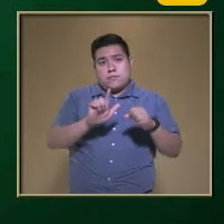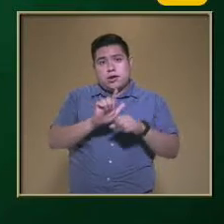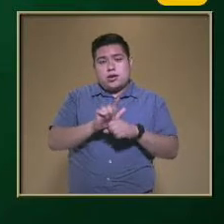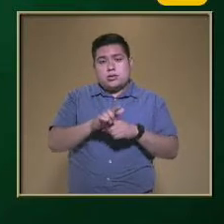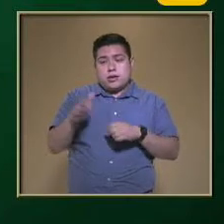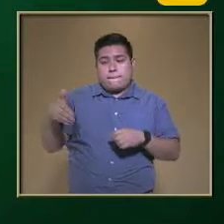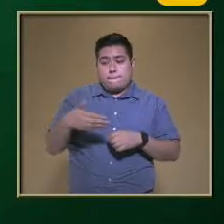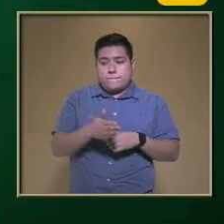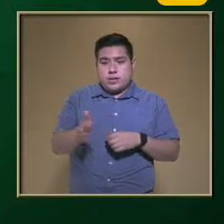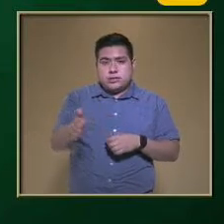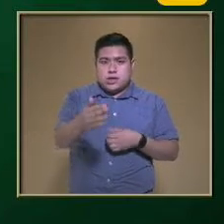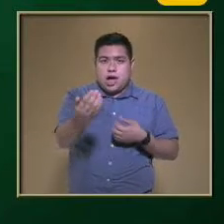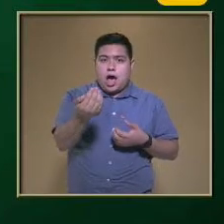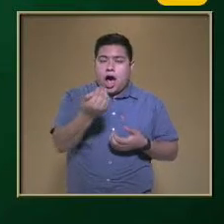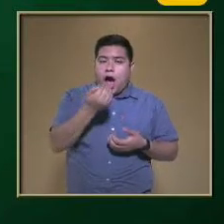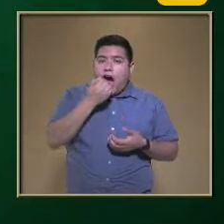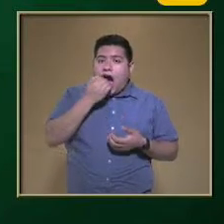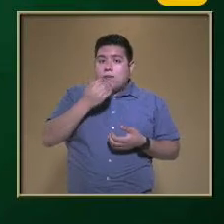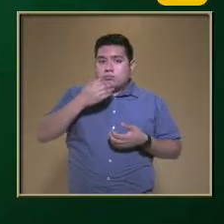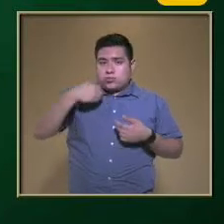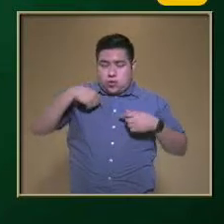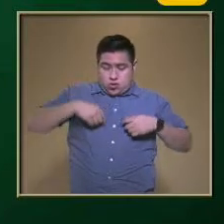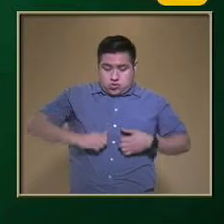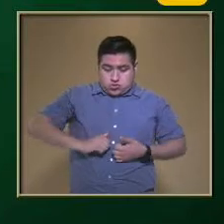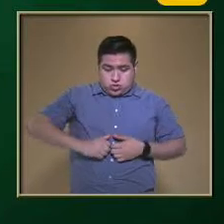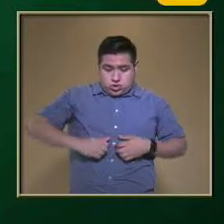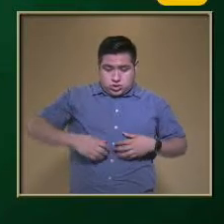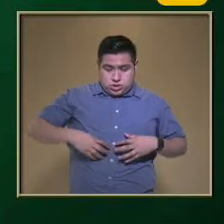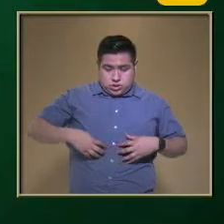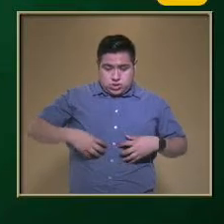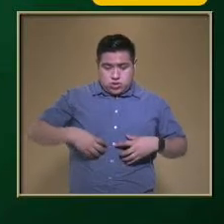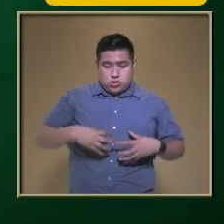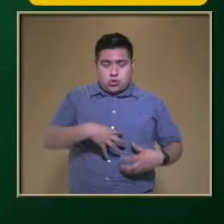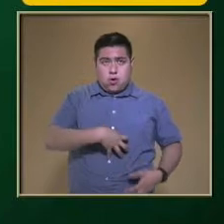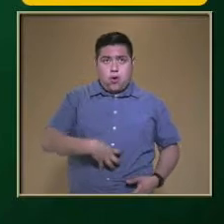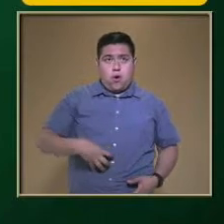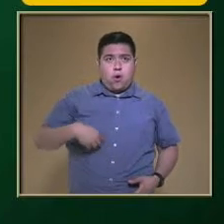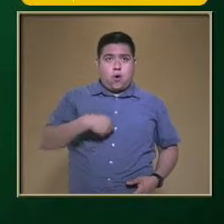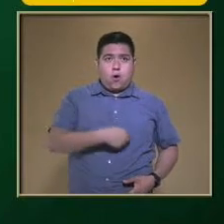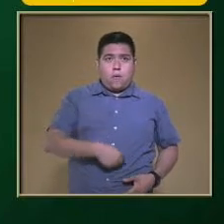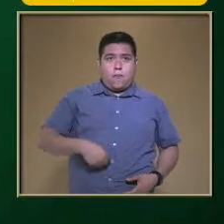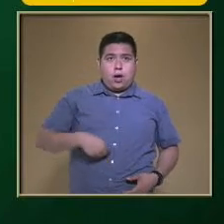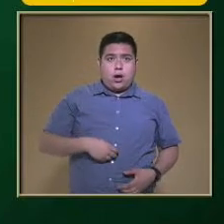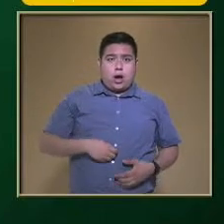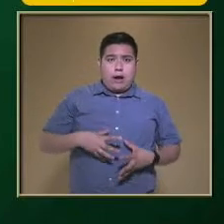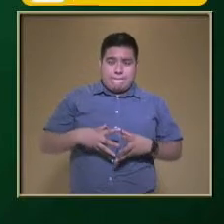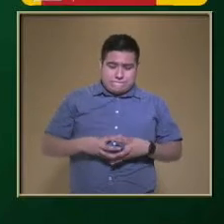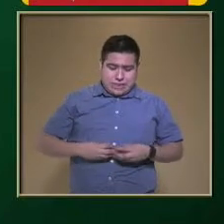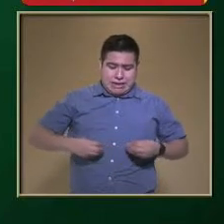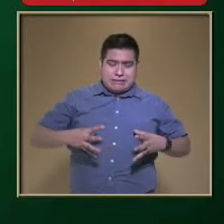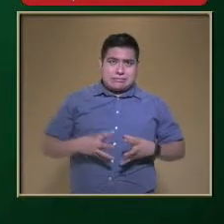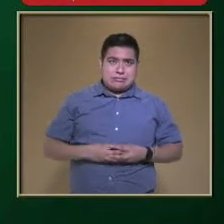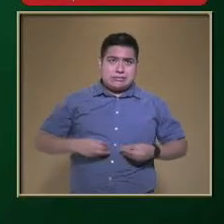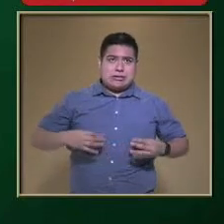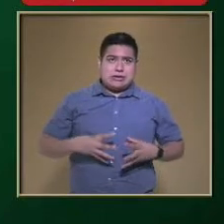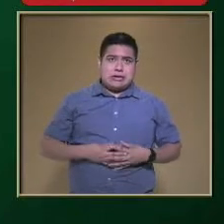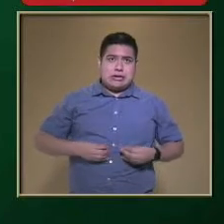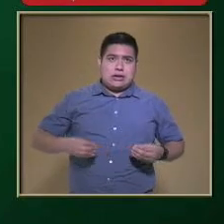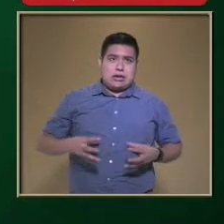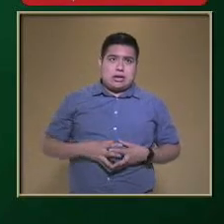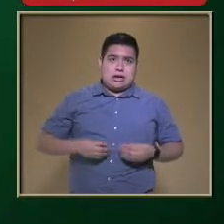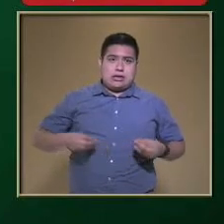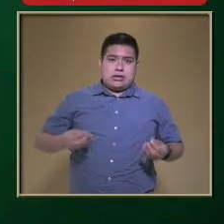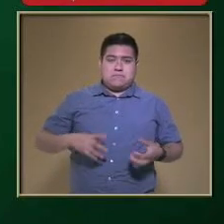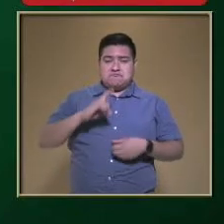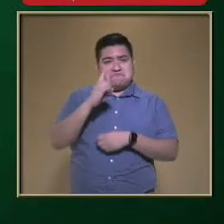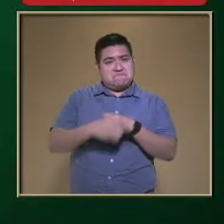Crudo Por ejemplo Sería una adaptación Que su estómago Su sistema digestivo Pueda procesarlo Adecuadamente Y no le causa Un